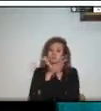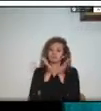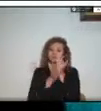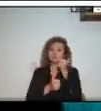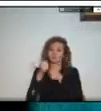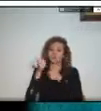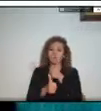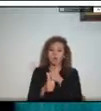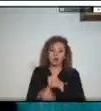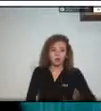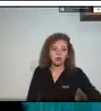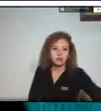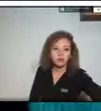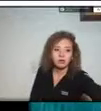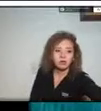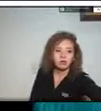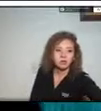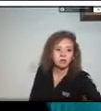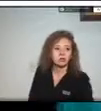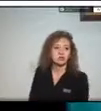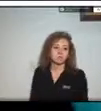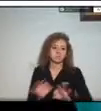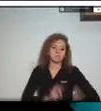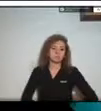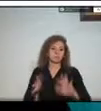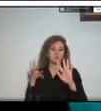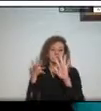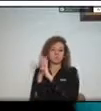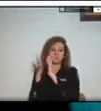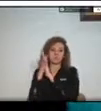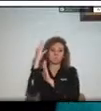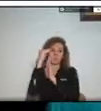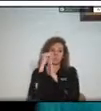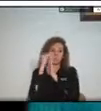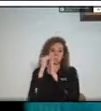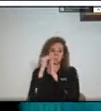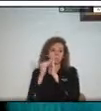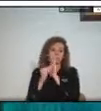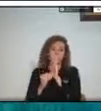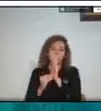gran parte por la cantidad de información que pudimos recolectar